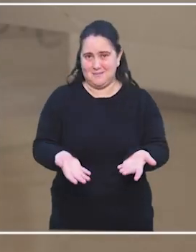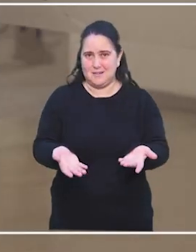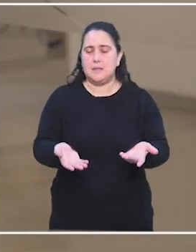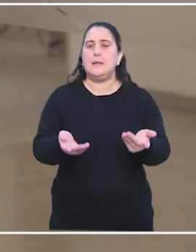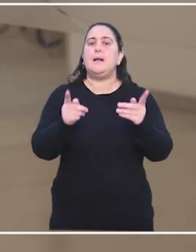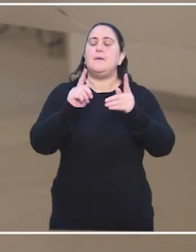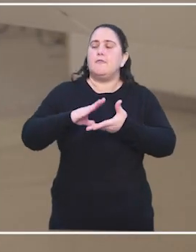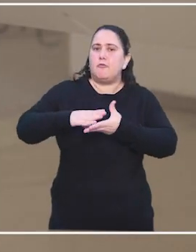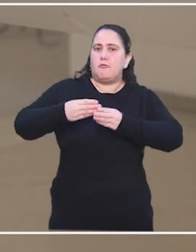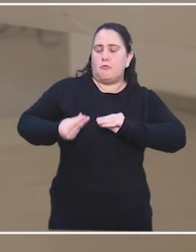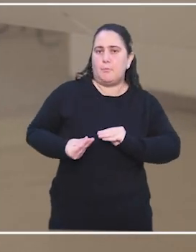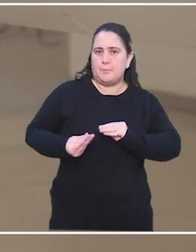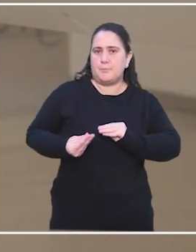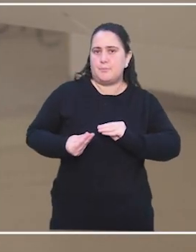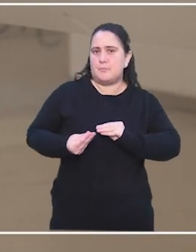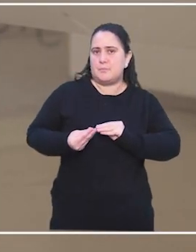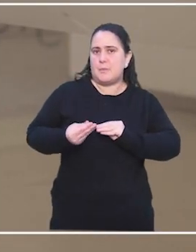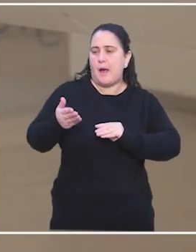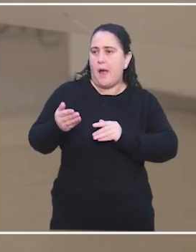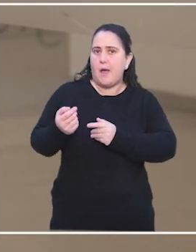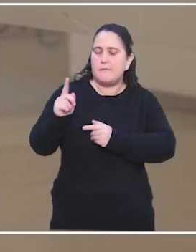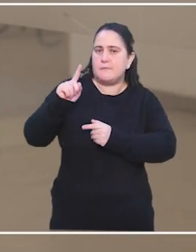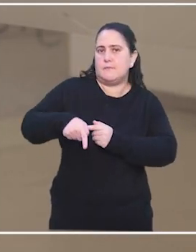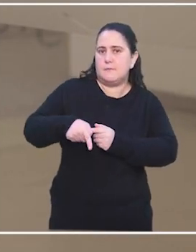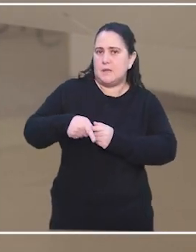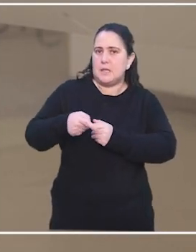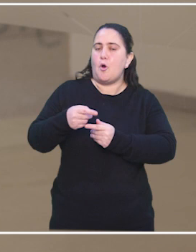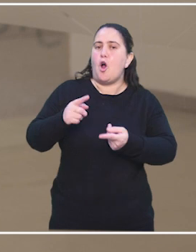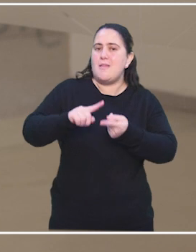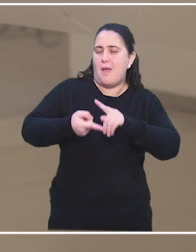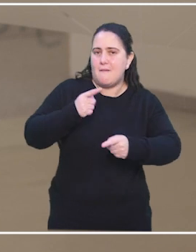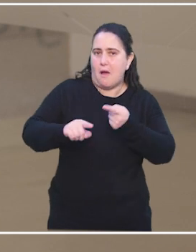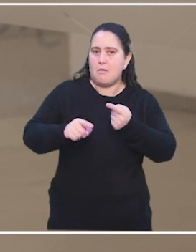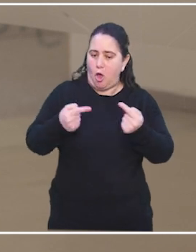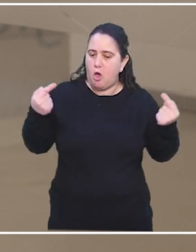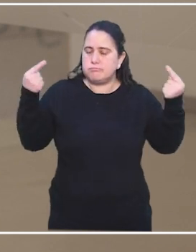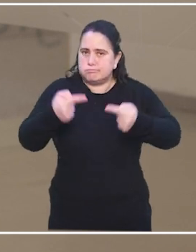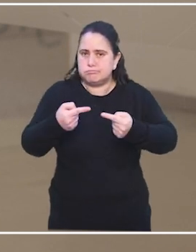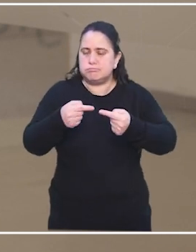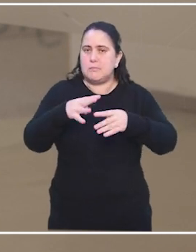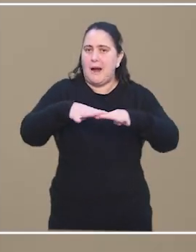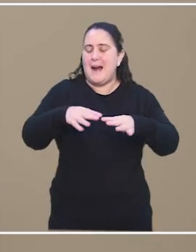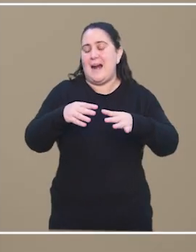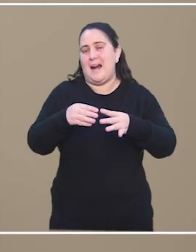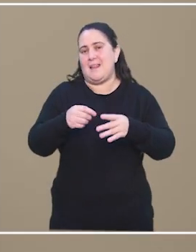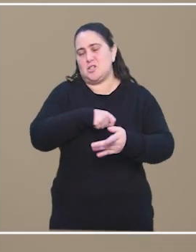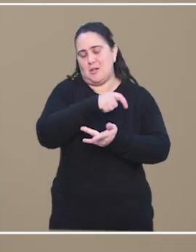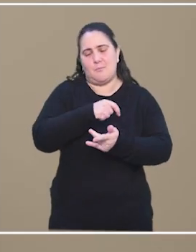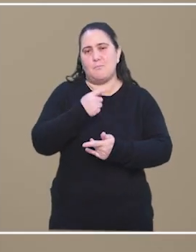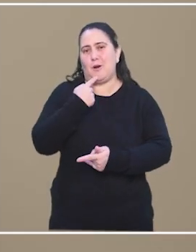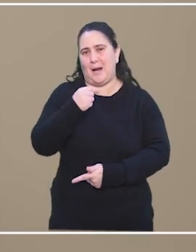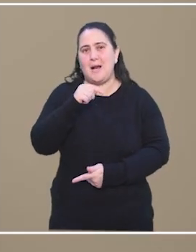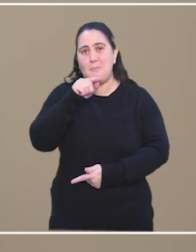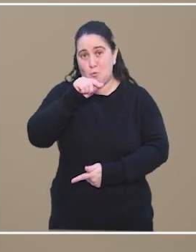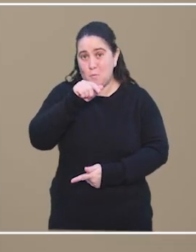dinámica propiciada por los debates que suceden en las redes sociales, particularmente en Twitter, con todo